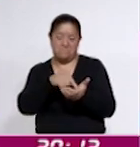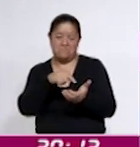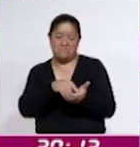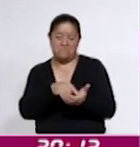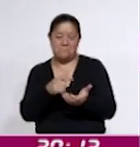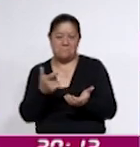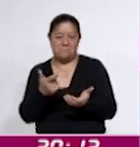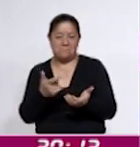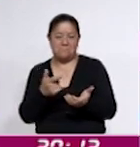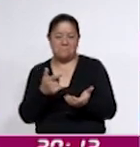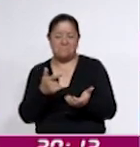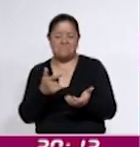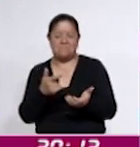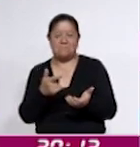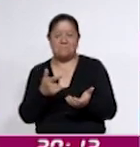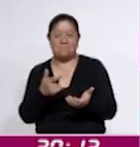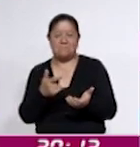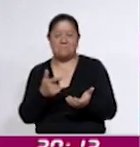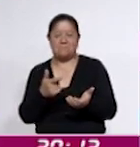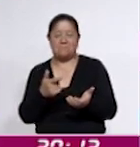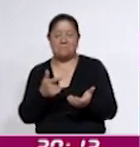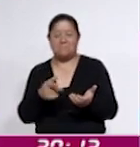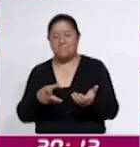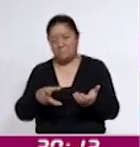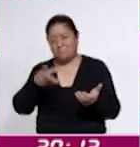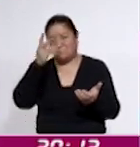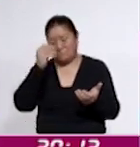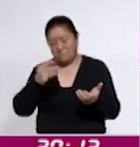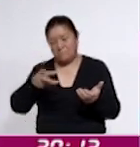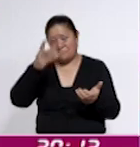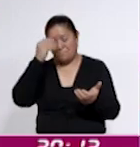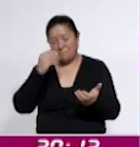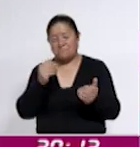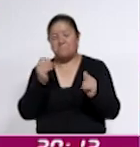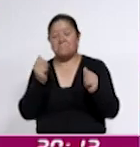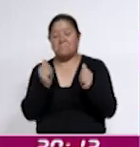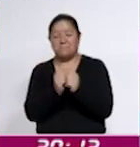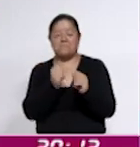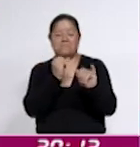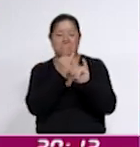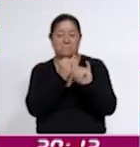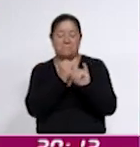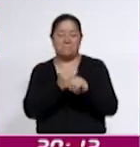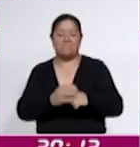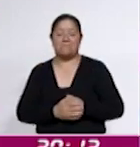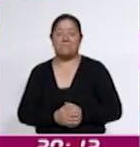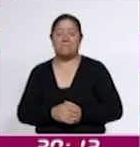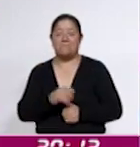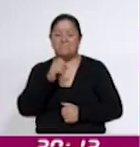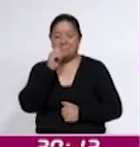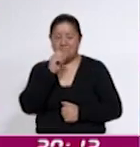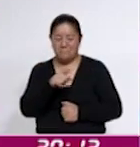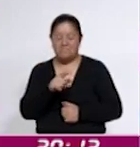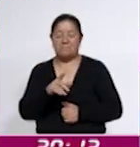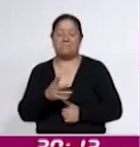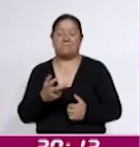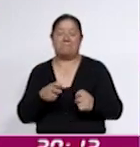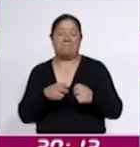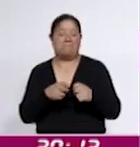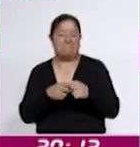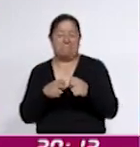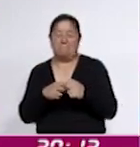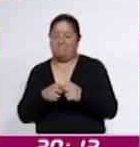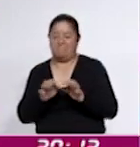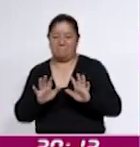una buena forma de aprender a través del Internet, y también de desestresarse en la